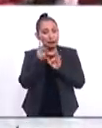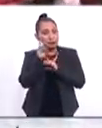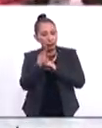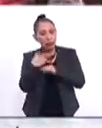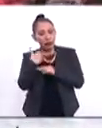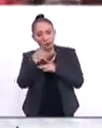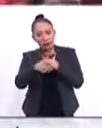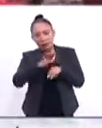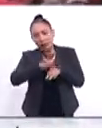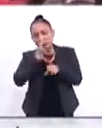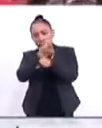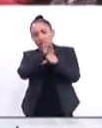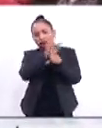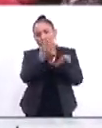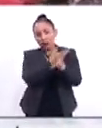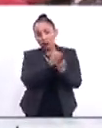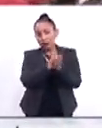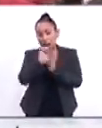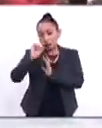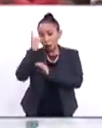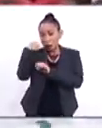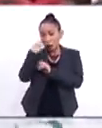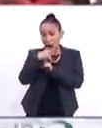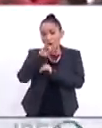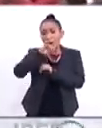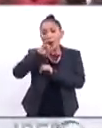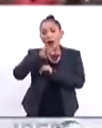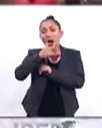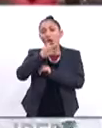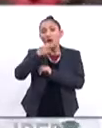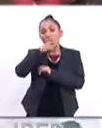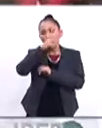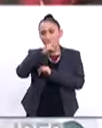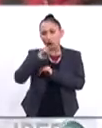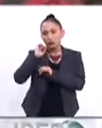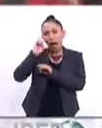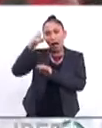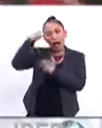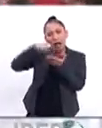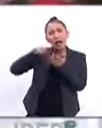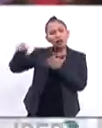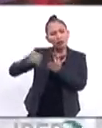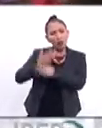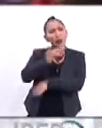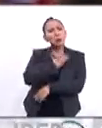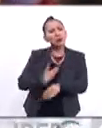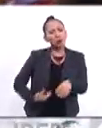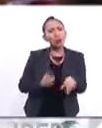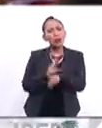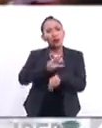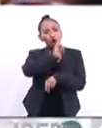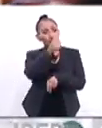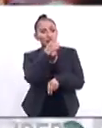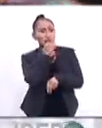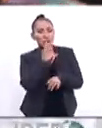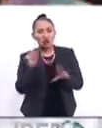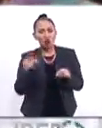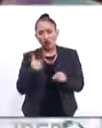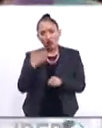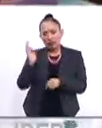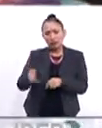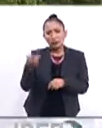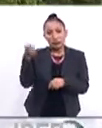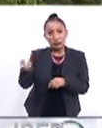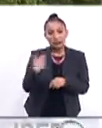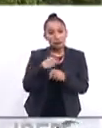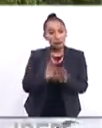supuesto, le daremos seguimiento. Por ejemplo, hace una hora, Juan Guaidó, quienes muchos ya consideran el nuevo presidente, otros, por supuesto, lo niegan.